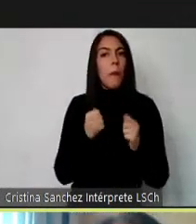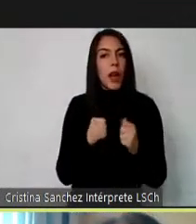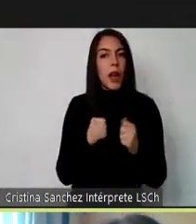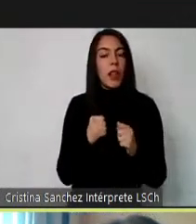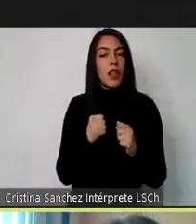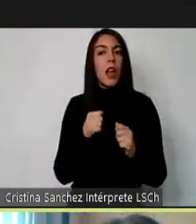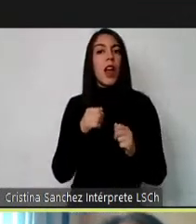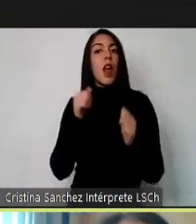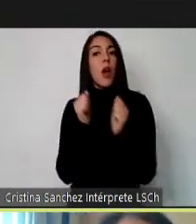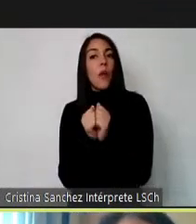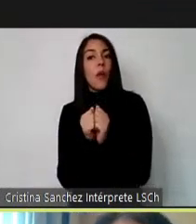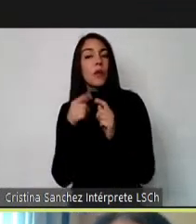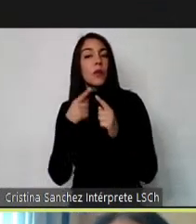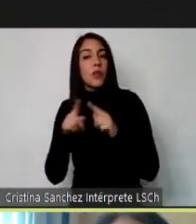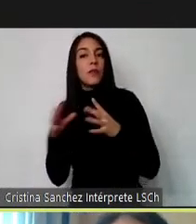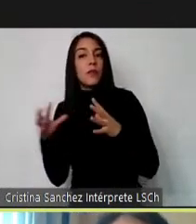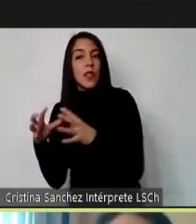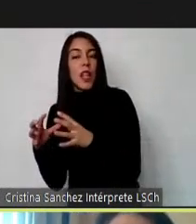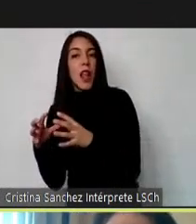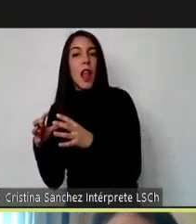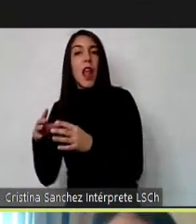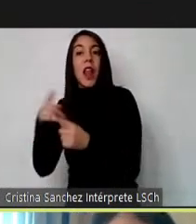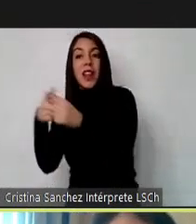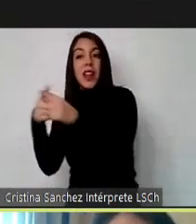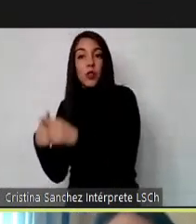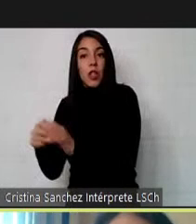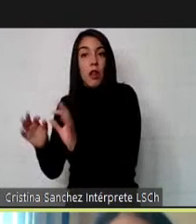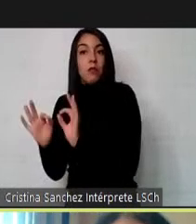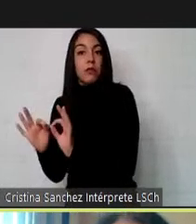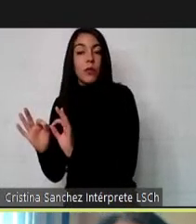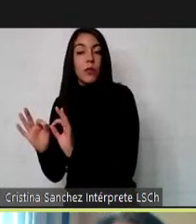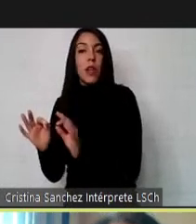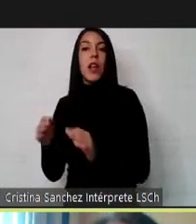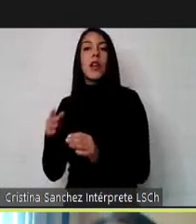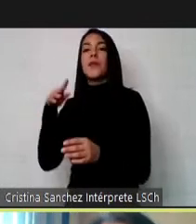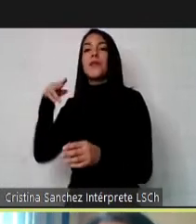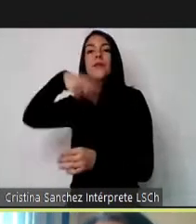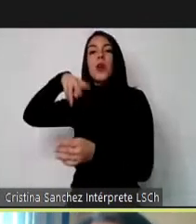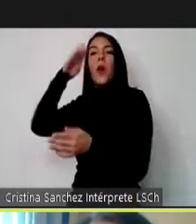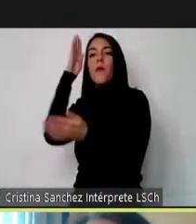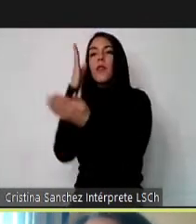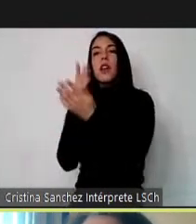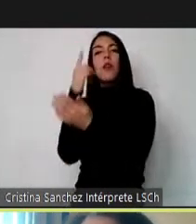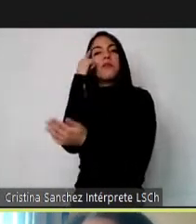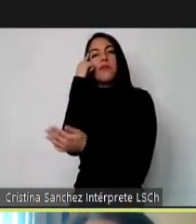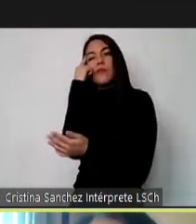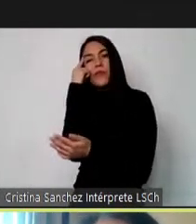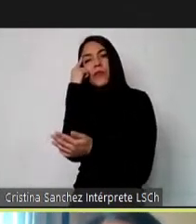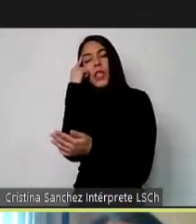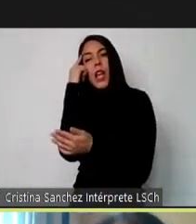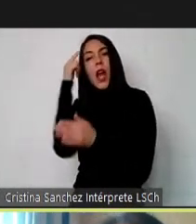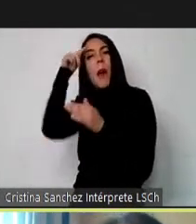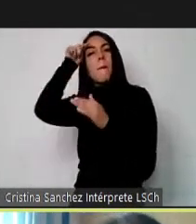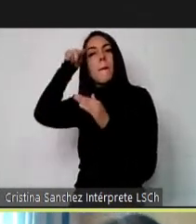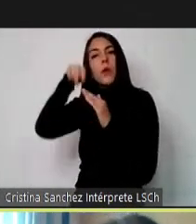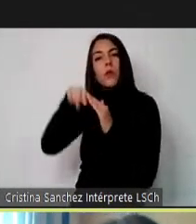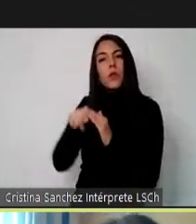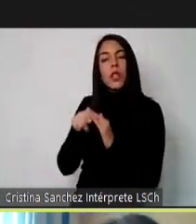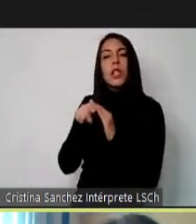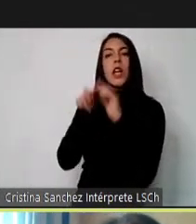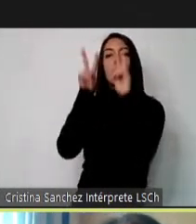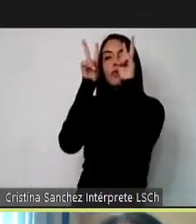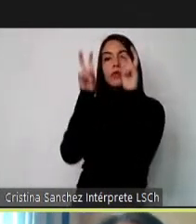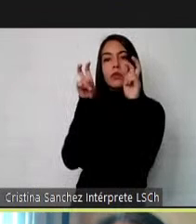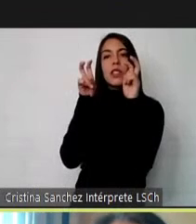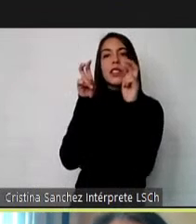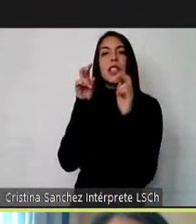esa sociedad obliga y nos replantea a profundizar en el concepto, en que entendemos por derechos humanos,